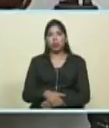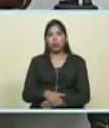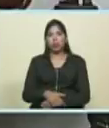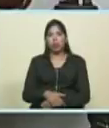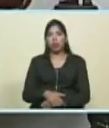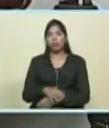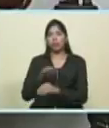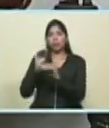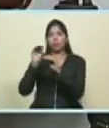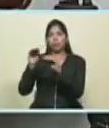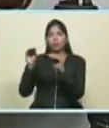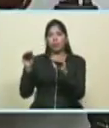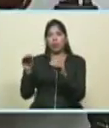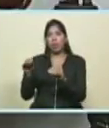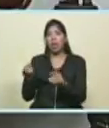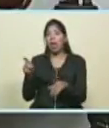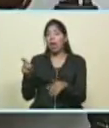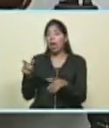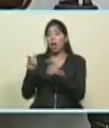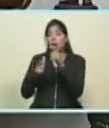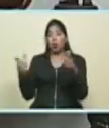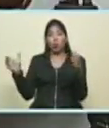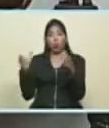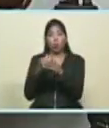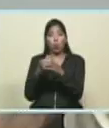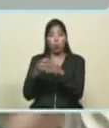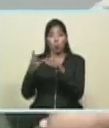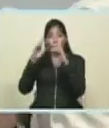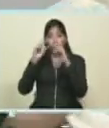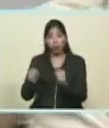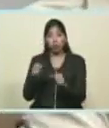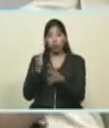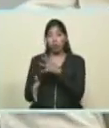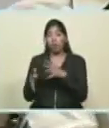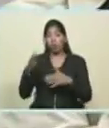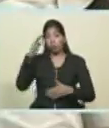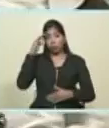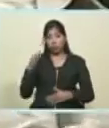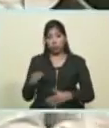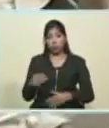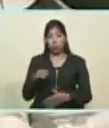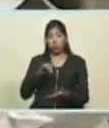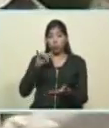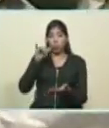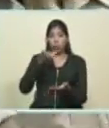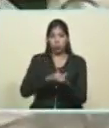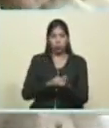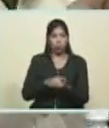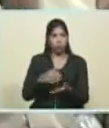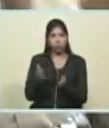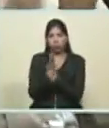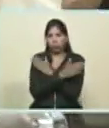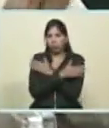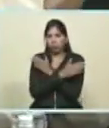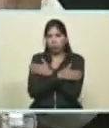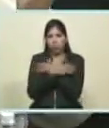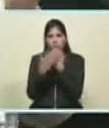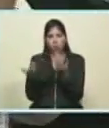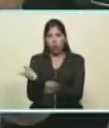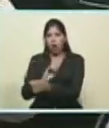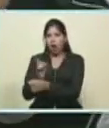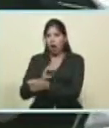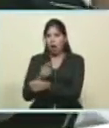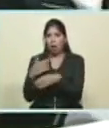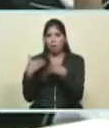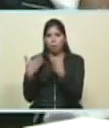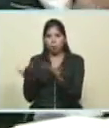al personal de la aviación militar bolivariana que fue y que está al frente del apoyo aéreo